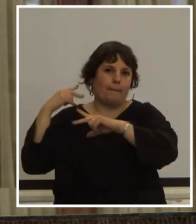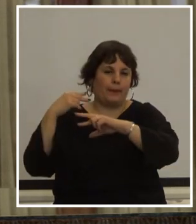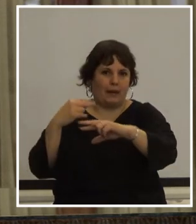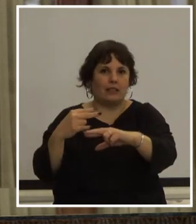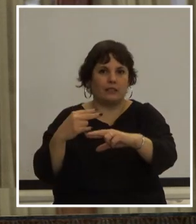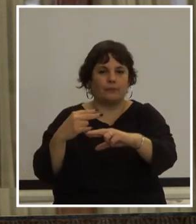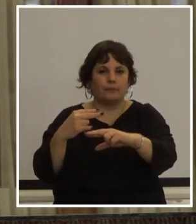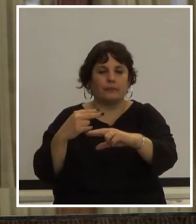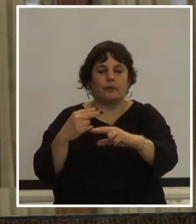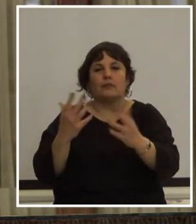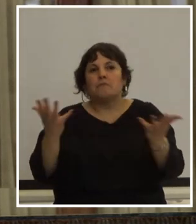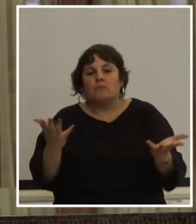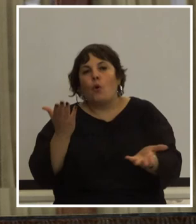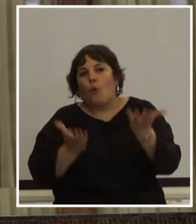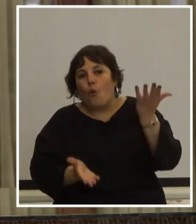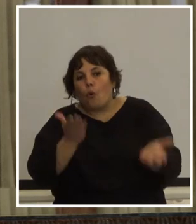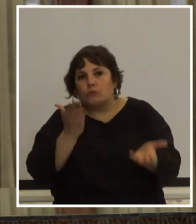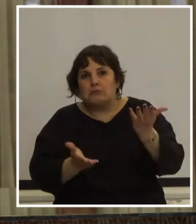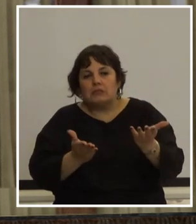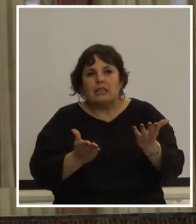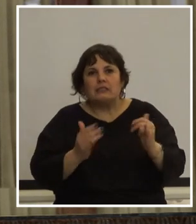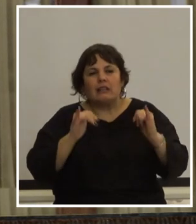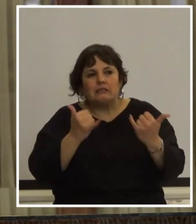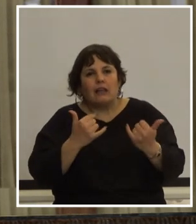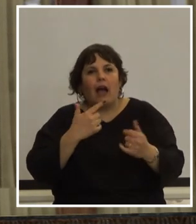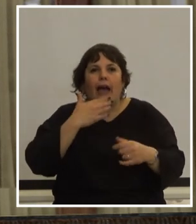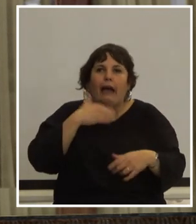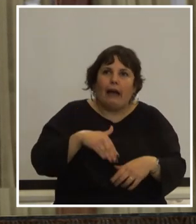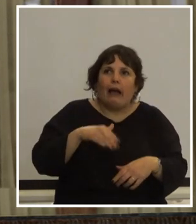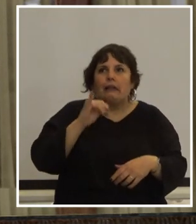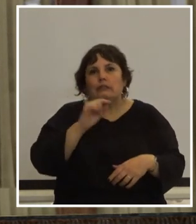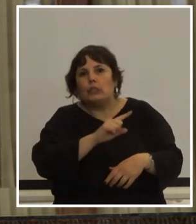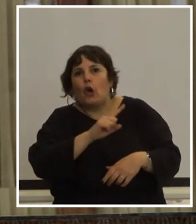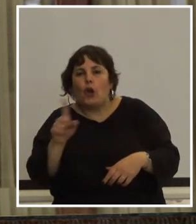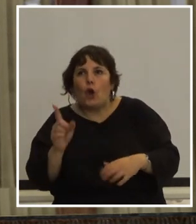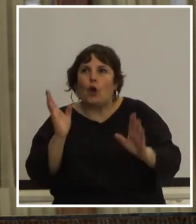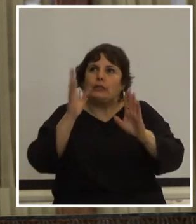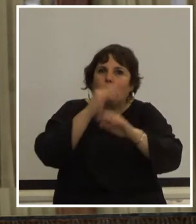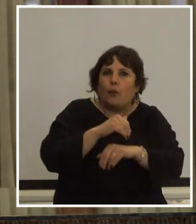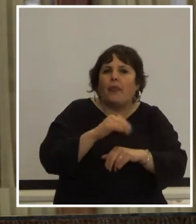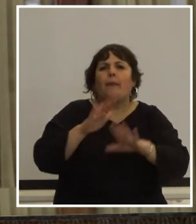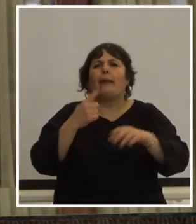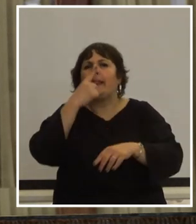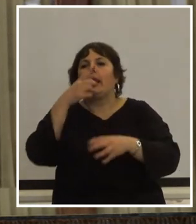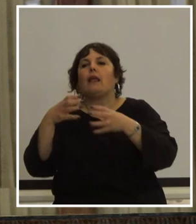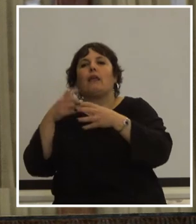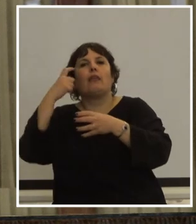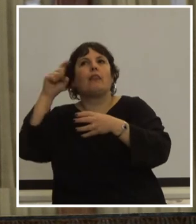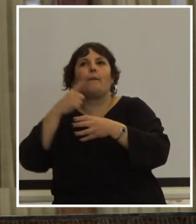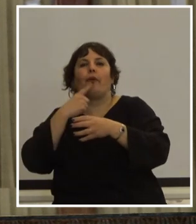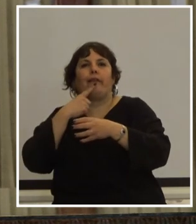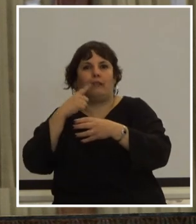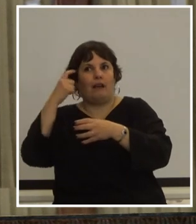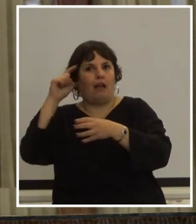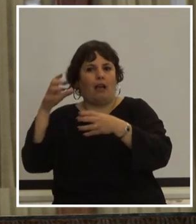mientras la justicia ha sido interpretada e impedida parcialmente por intereses ideológicos y políticos